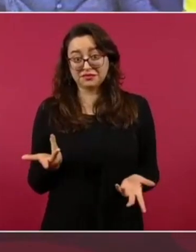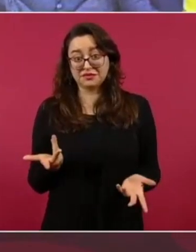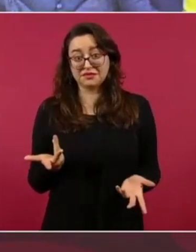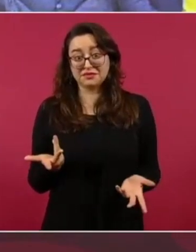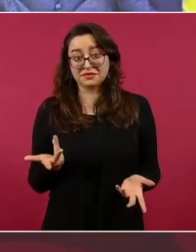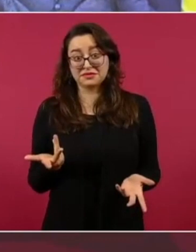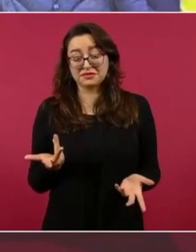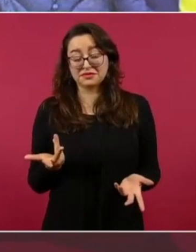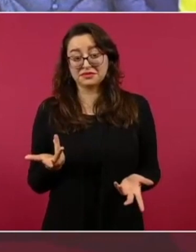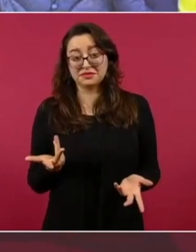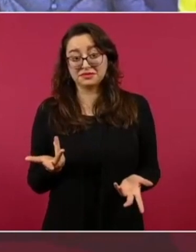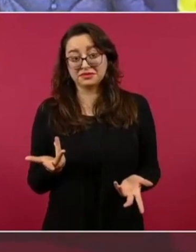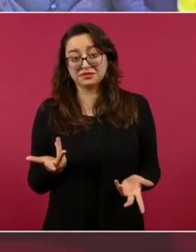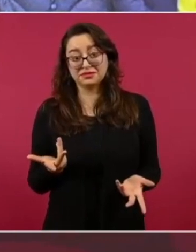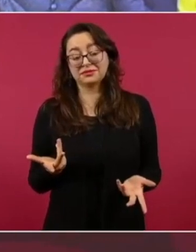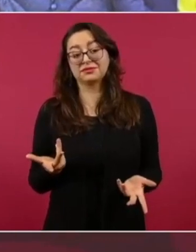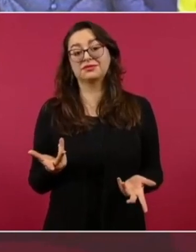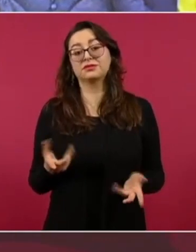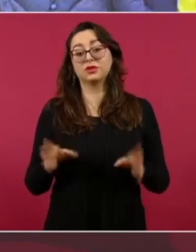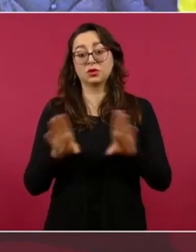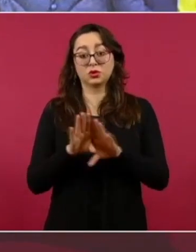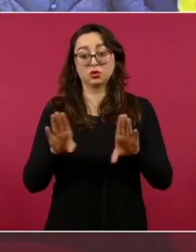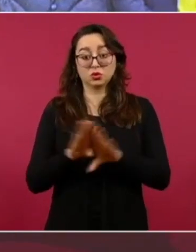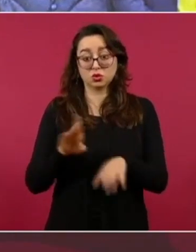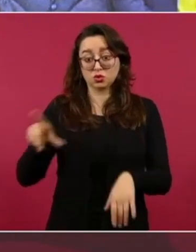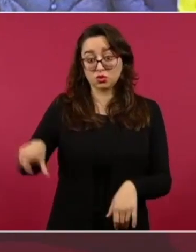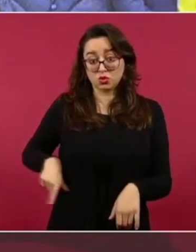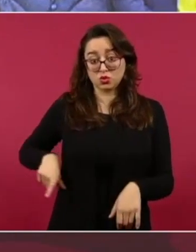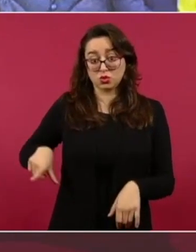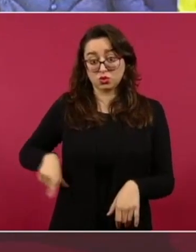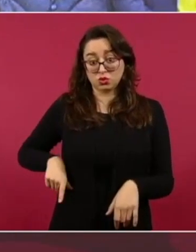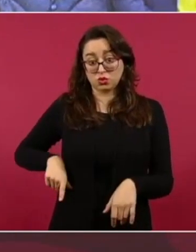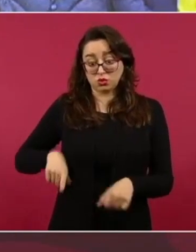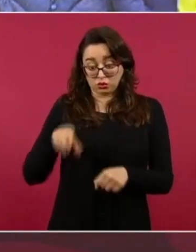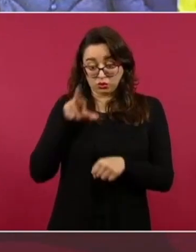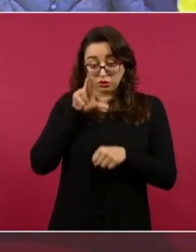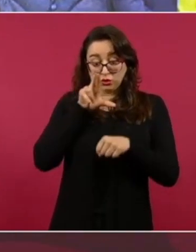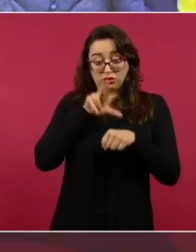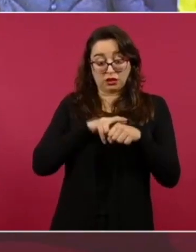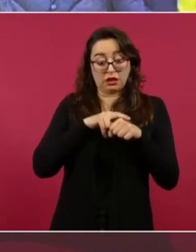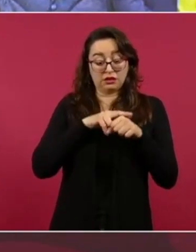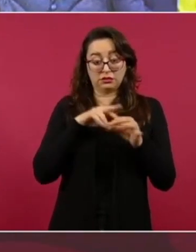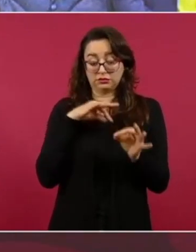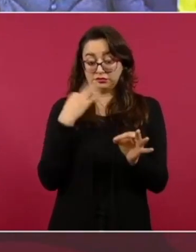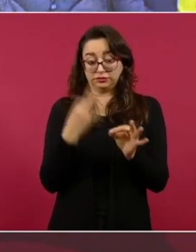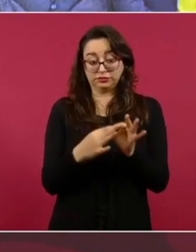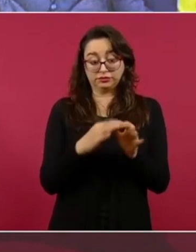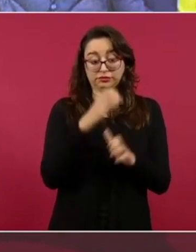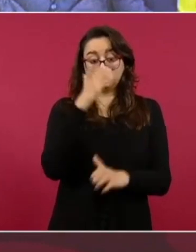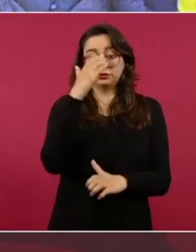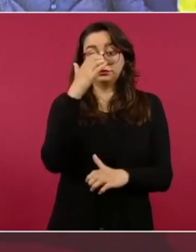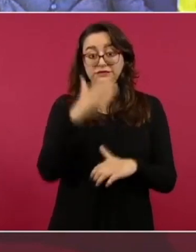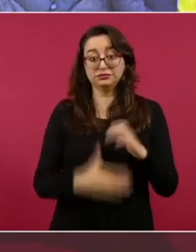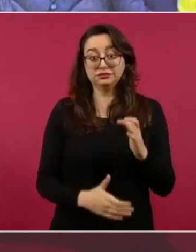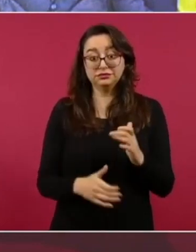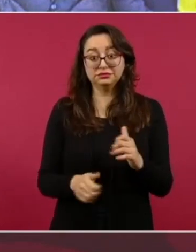termina un hermano del gobernador y entra